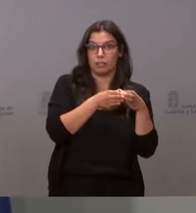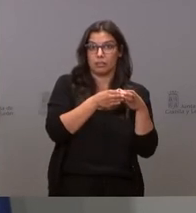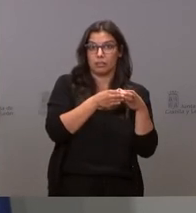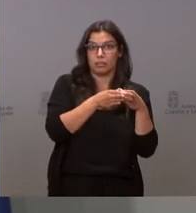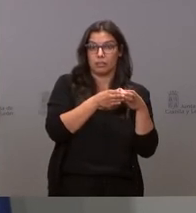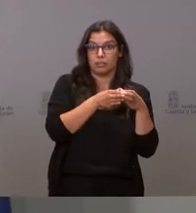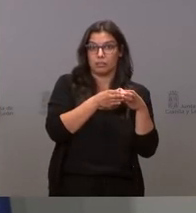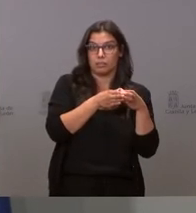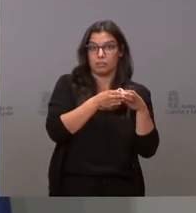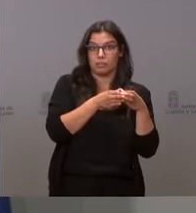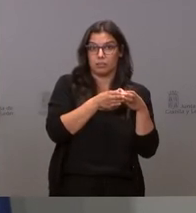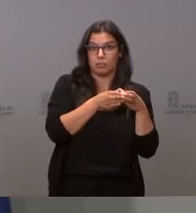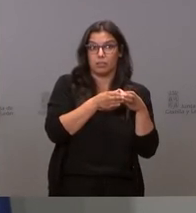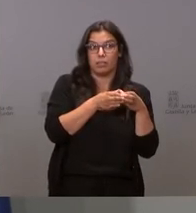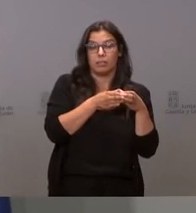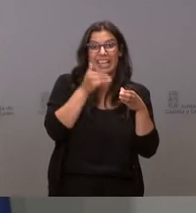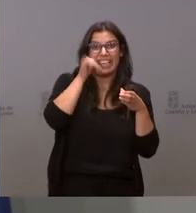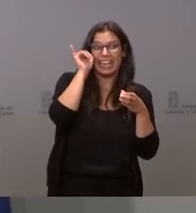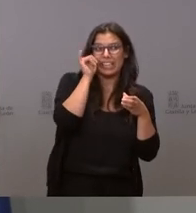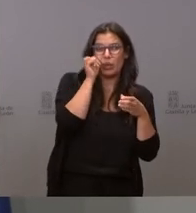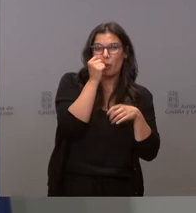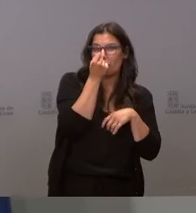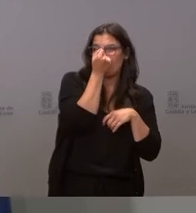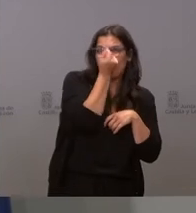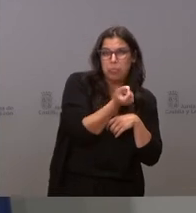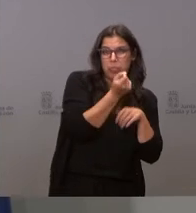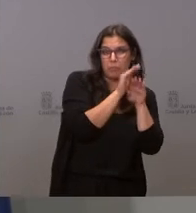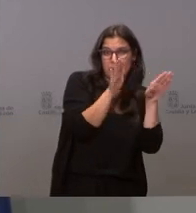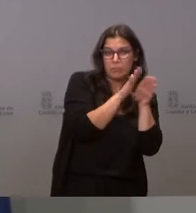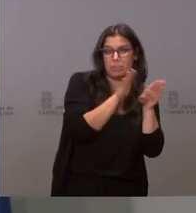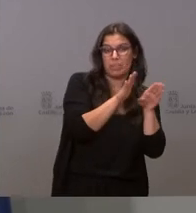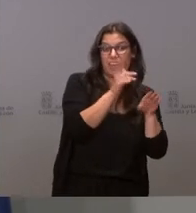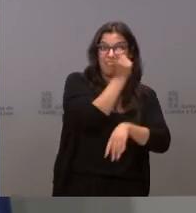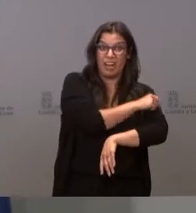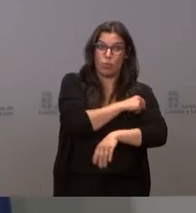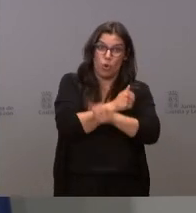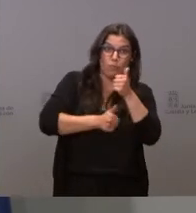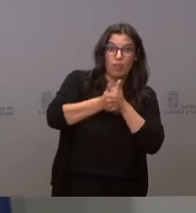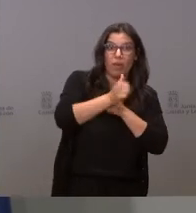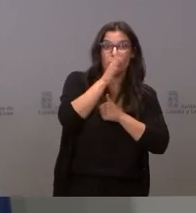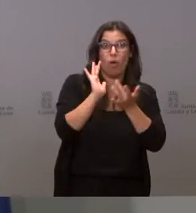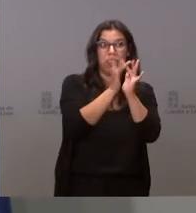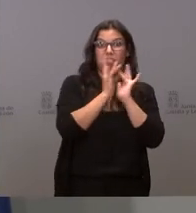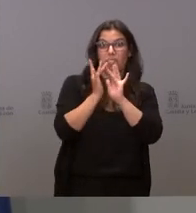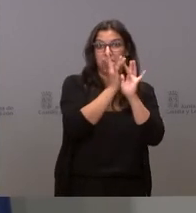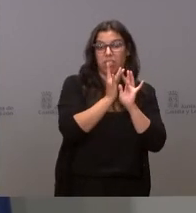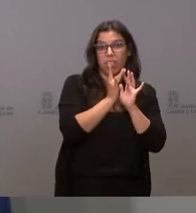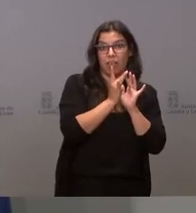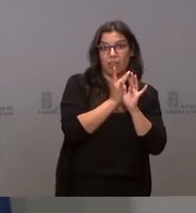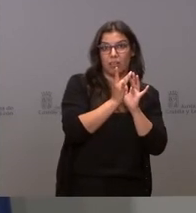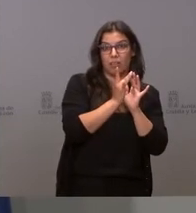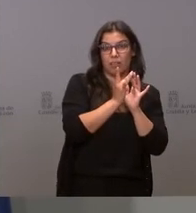muy muy muy minoritario de enfermedad grave le voy a vacunar porque está teniendo mucho más contacto social